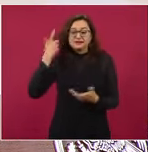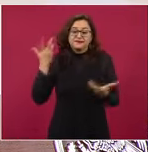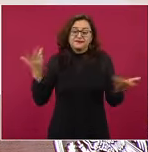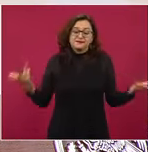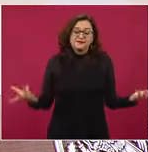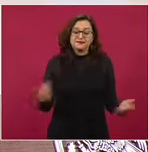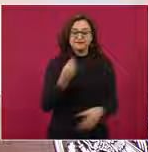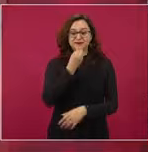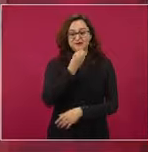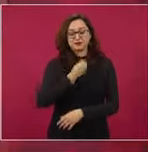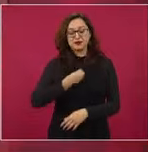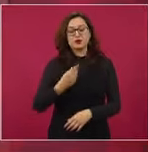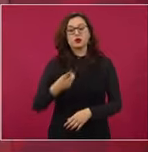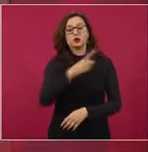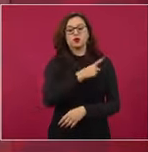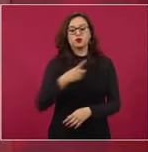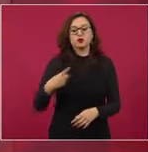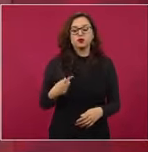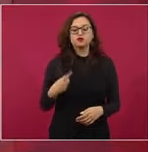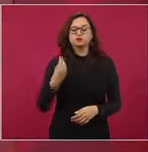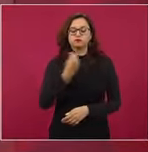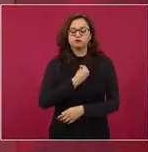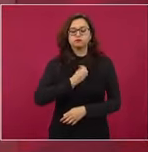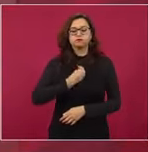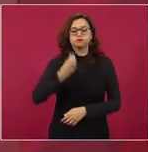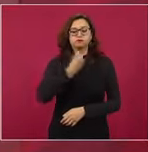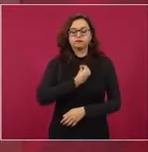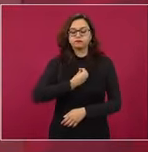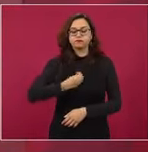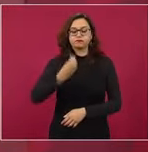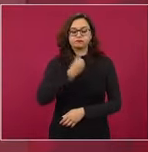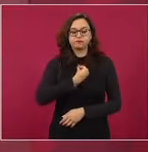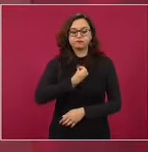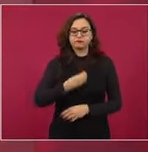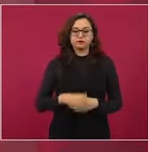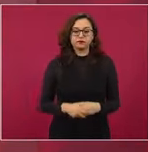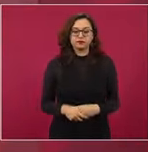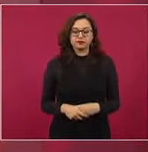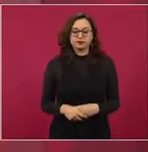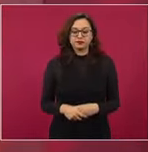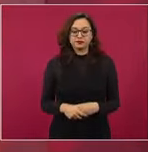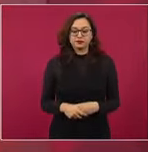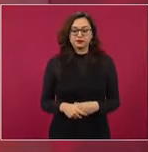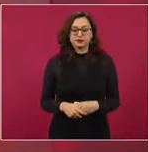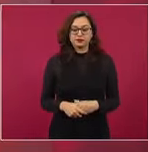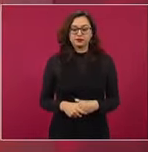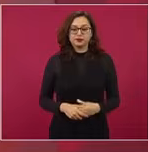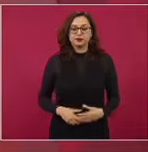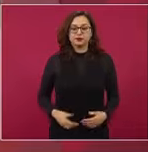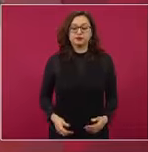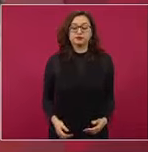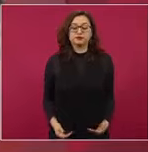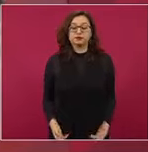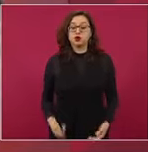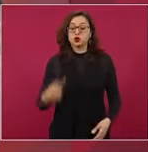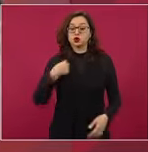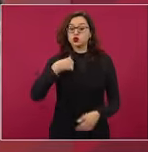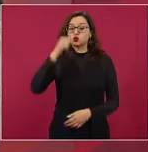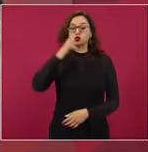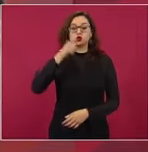resistir. Yo siempre tengo presente lo que le hicieron a Madero,